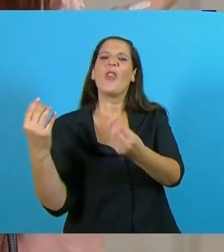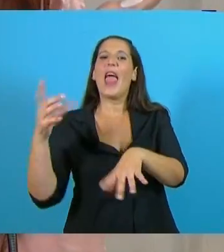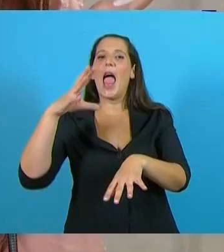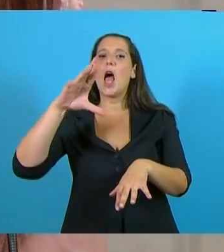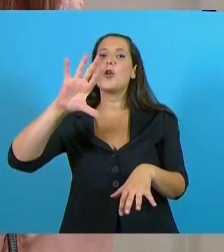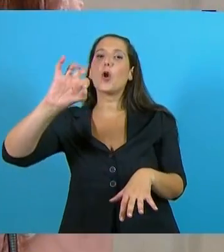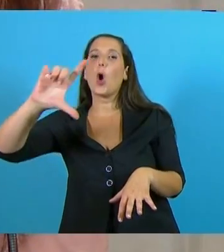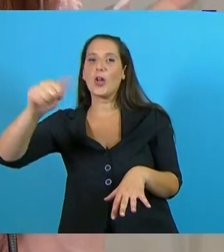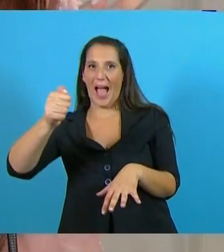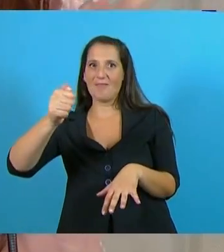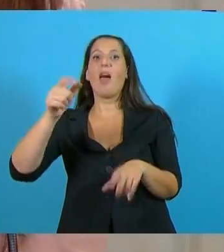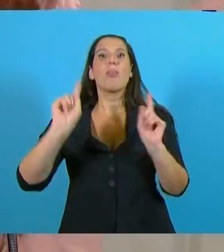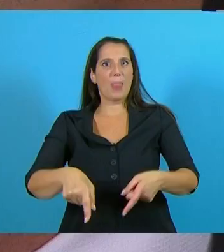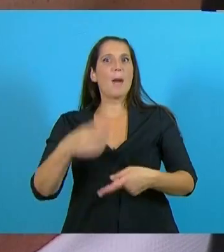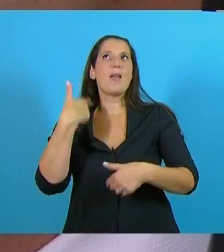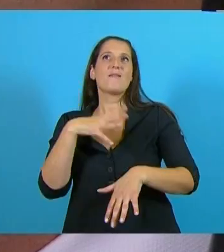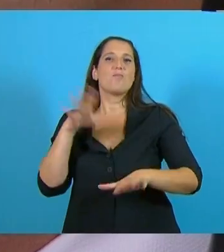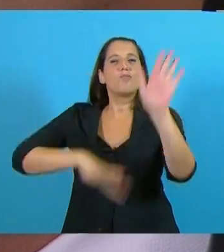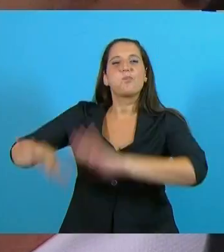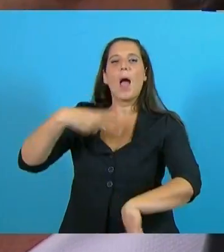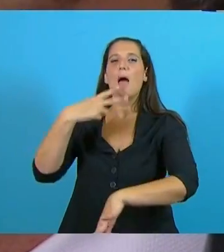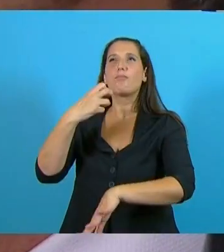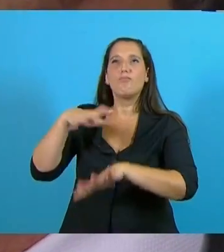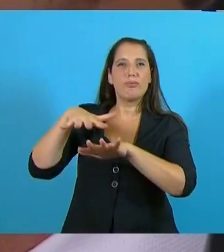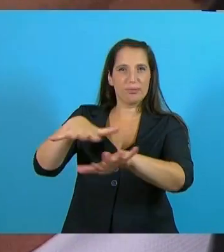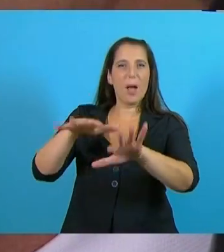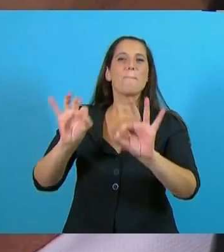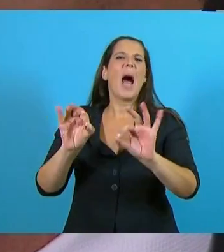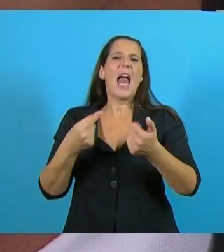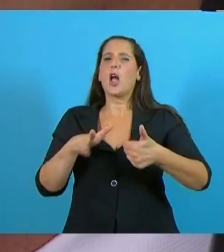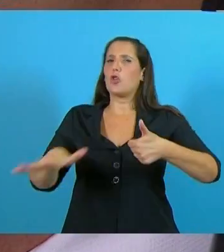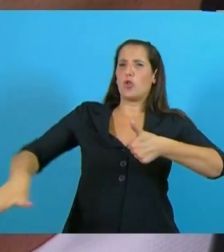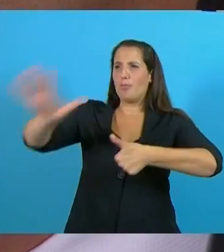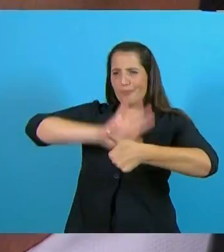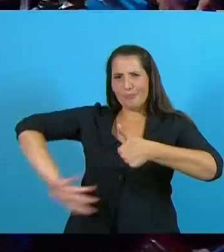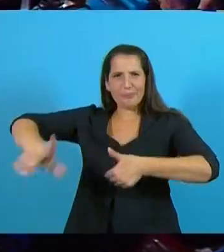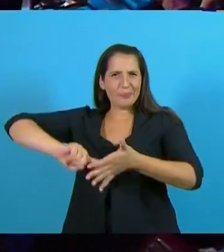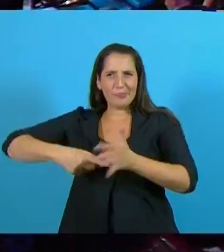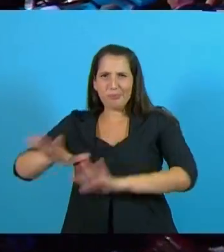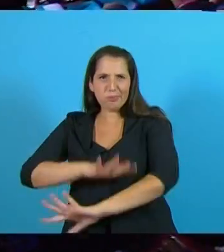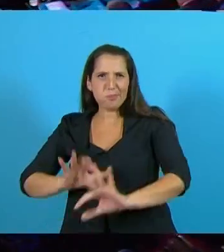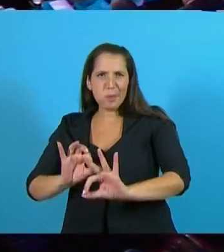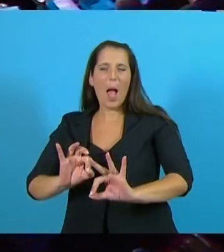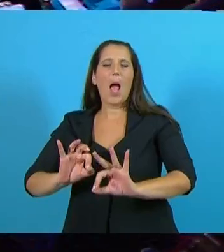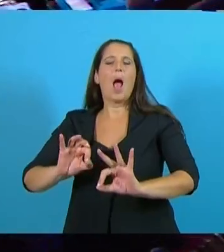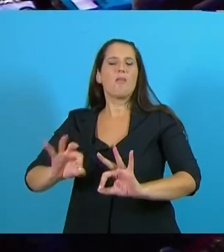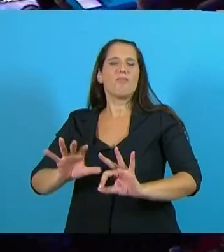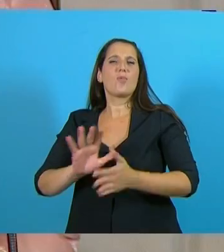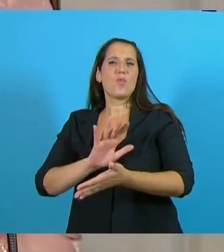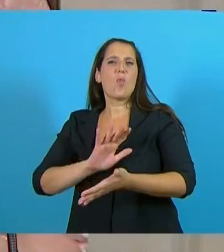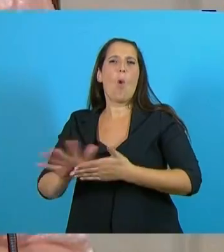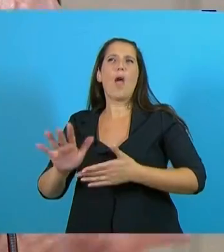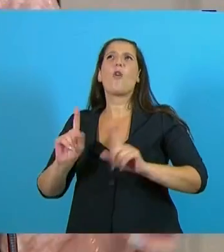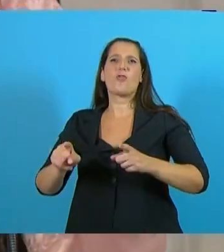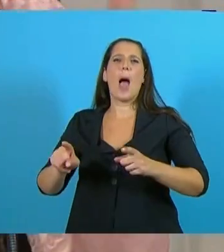en la electrificación del Roca. Con lo cual toda la región metropolitana, más todos los trenes que se están inaugurando en el interior del